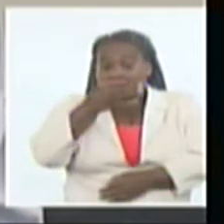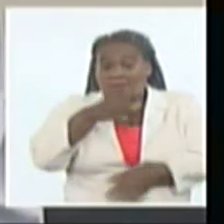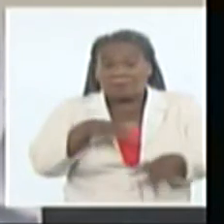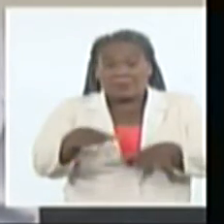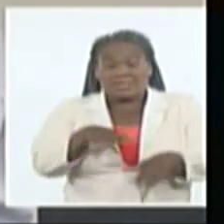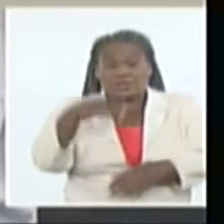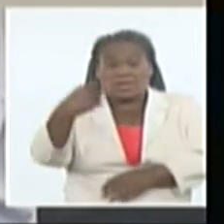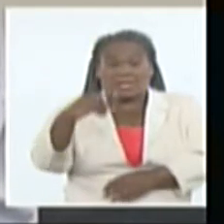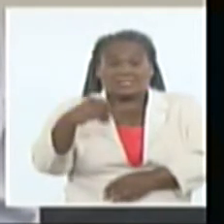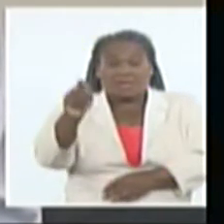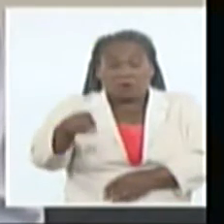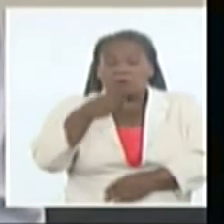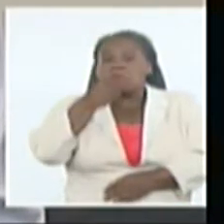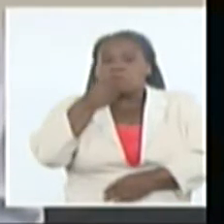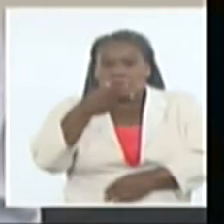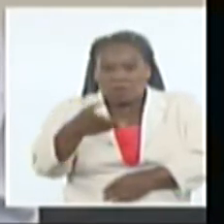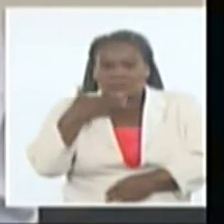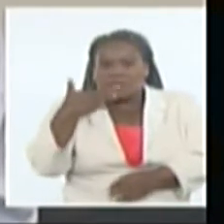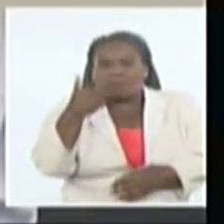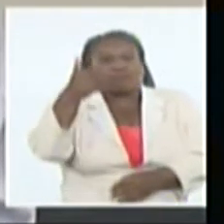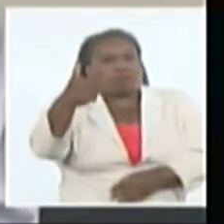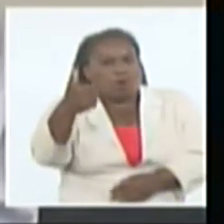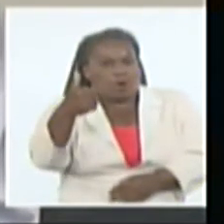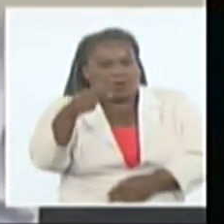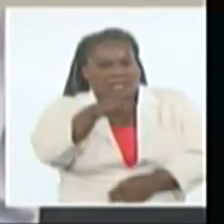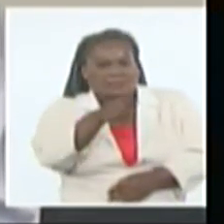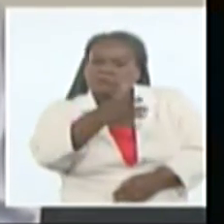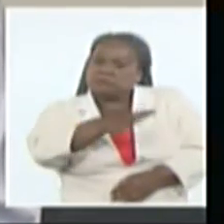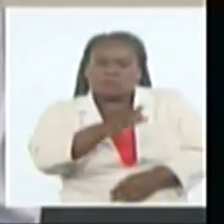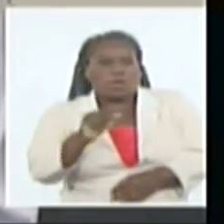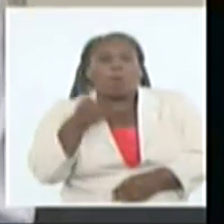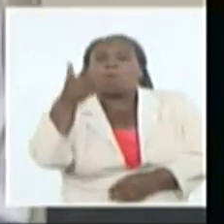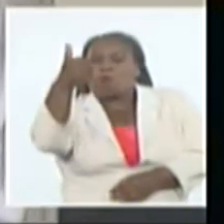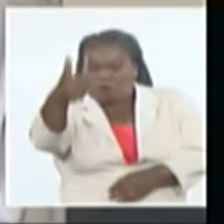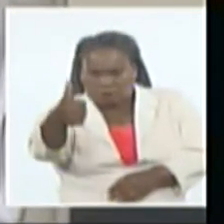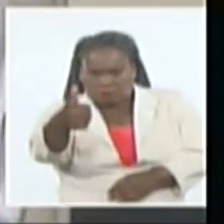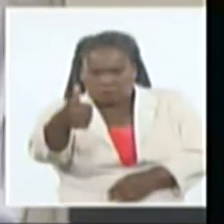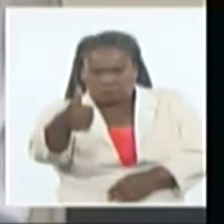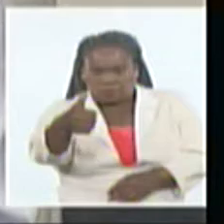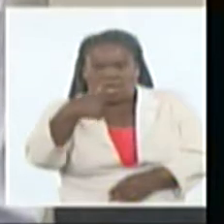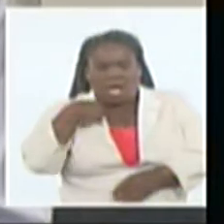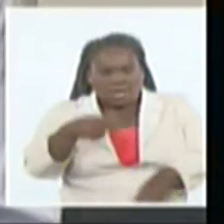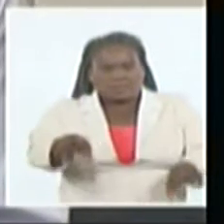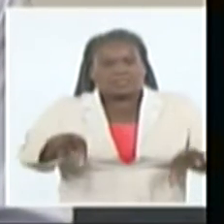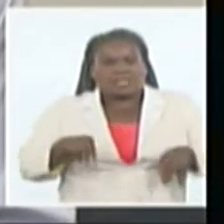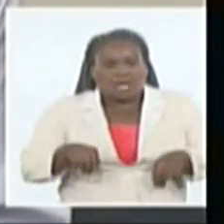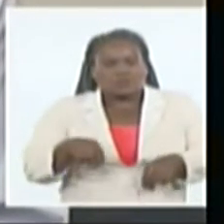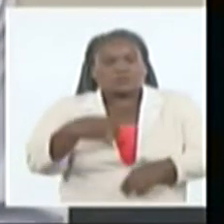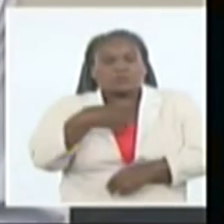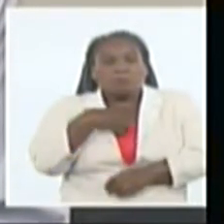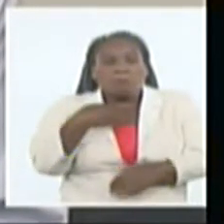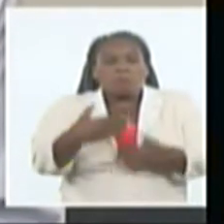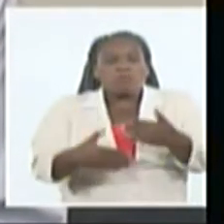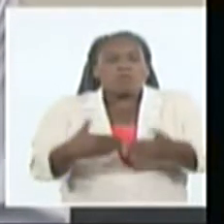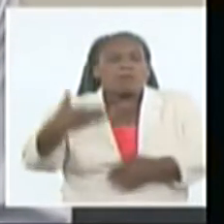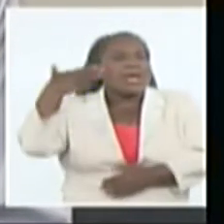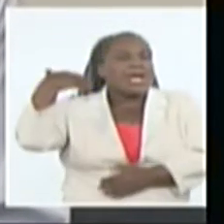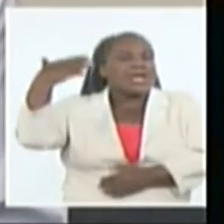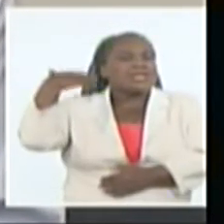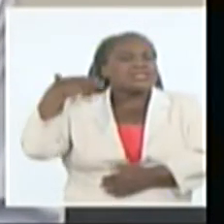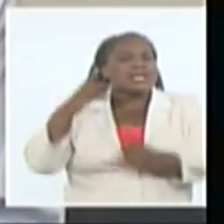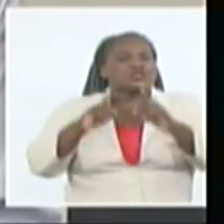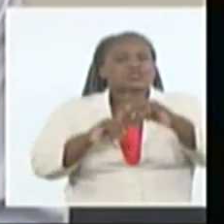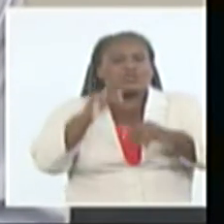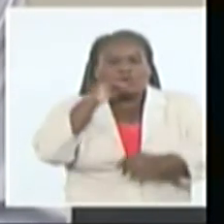pueden ser talentos como entrenadores. Que eso nos hace falta y nosotros estamos reconociendo que tenemos un problema de atraso tecnológico en el deporte en